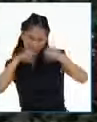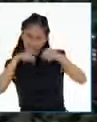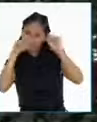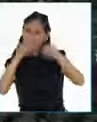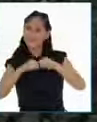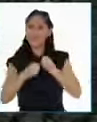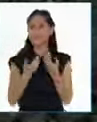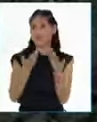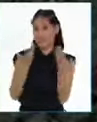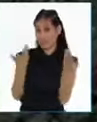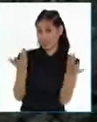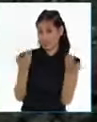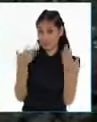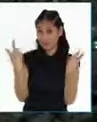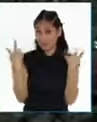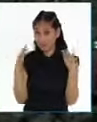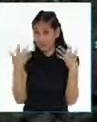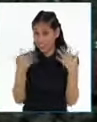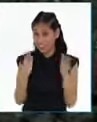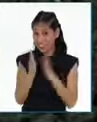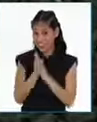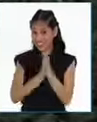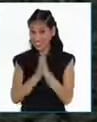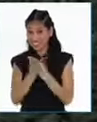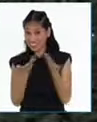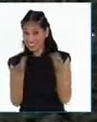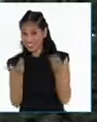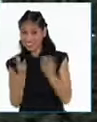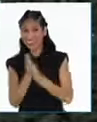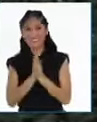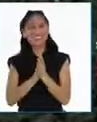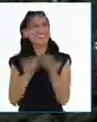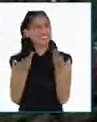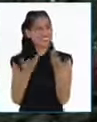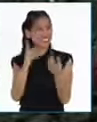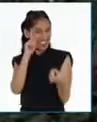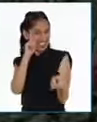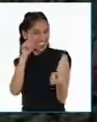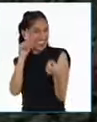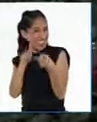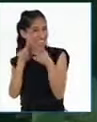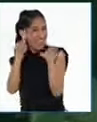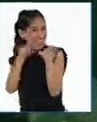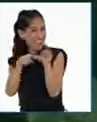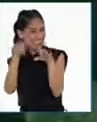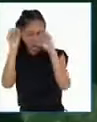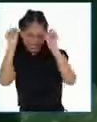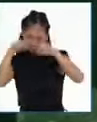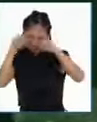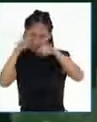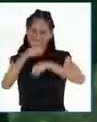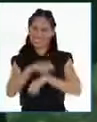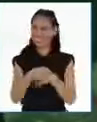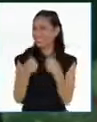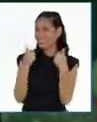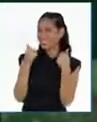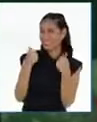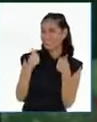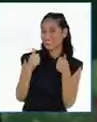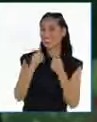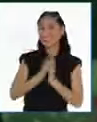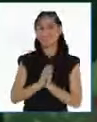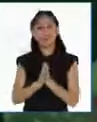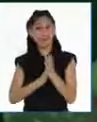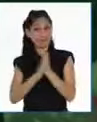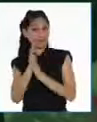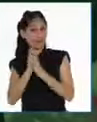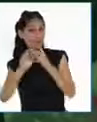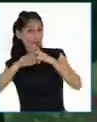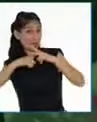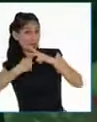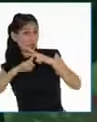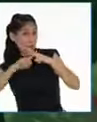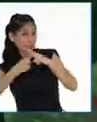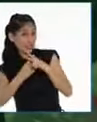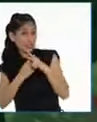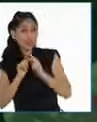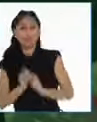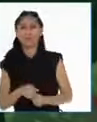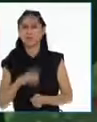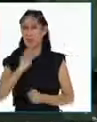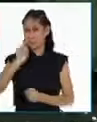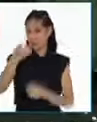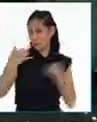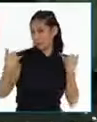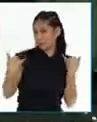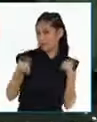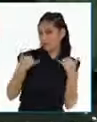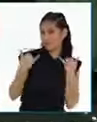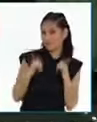Entonces, ¿están listos y listas para sumarse al reto? Sí. Súper. Y para iniciar esta primera misión, vamos a